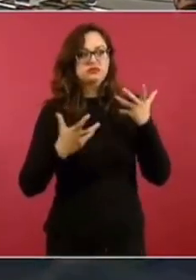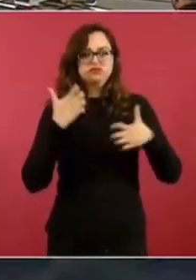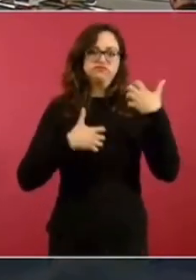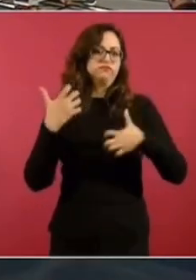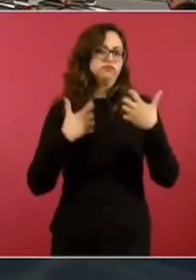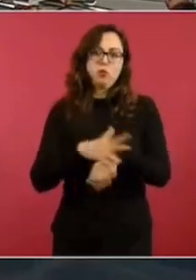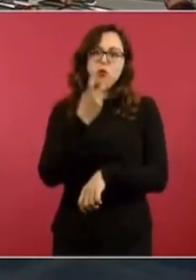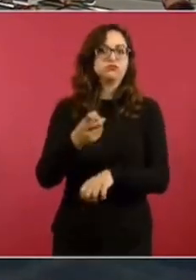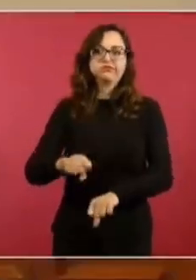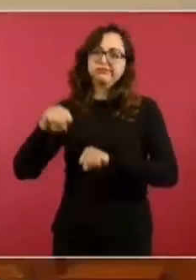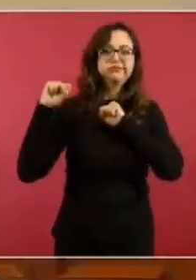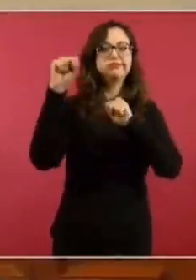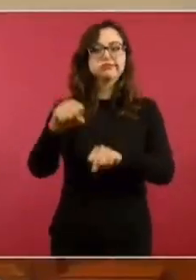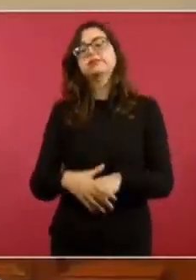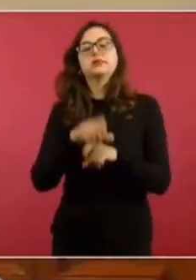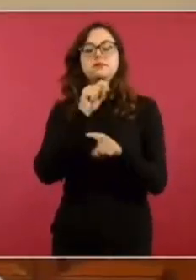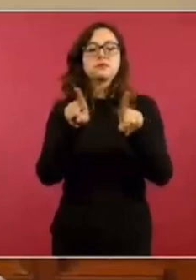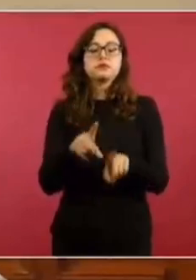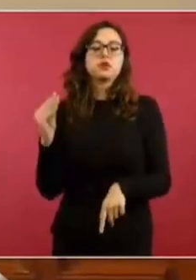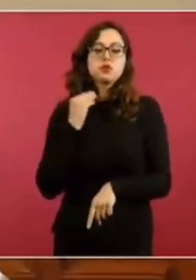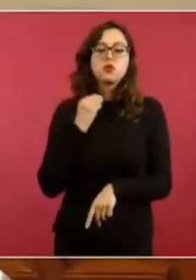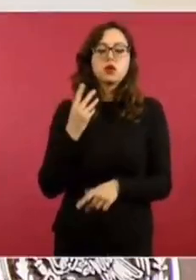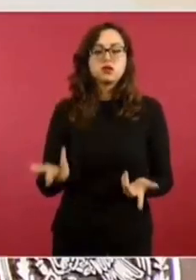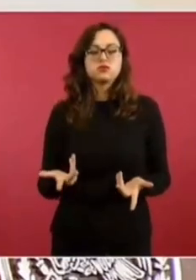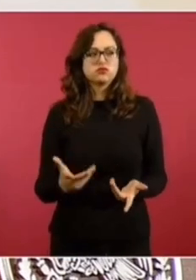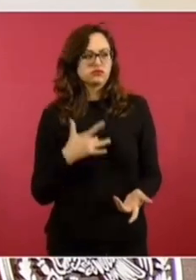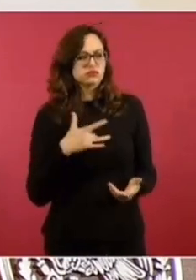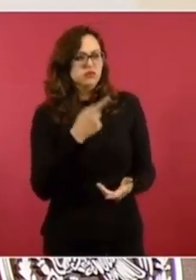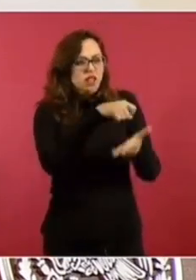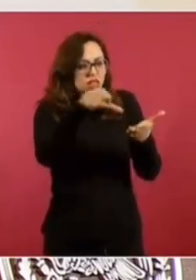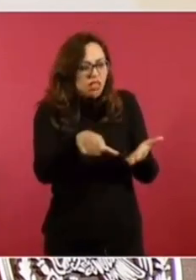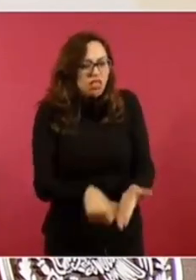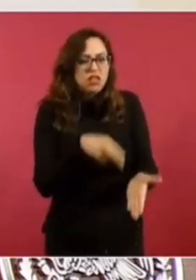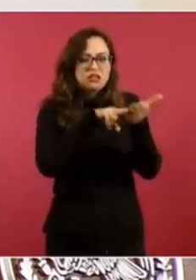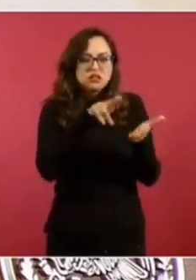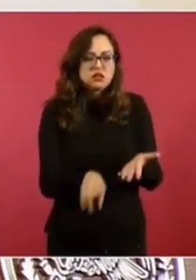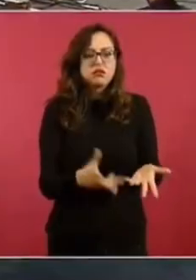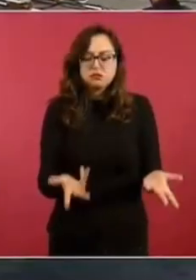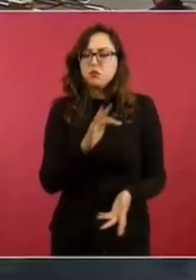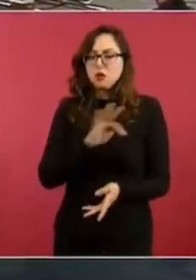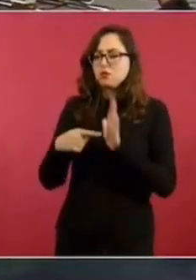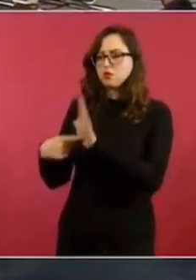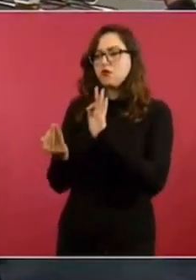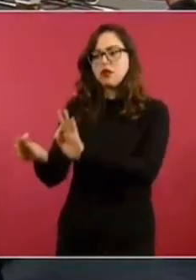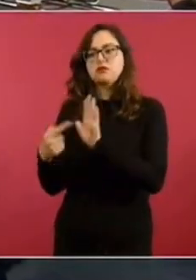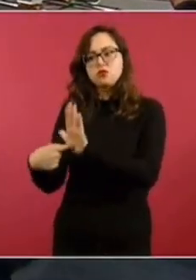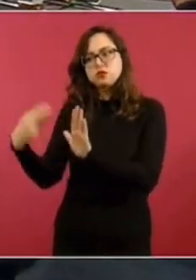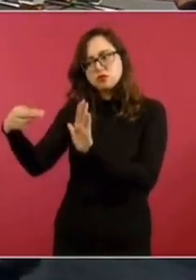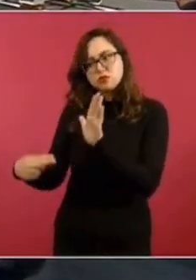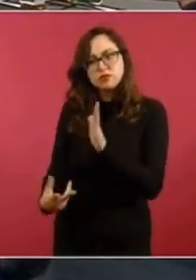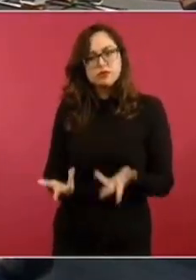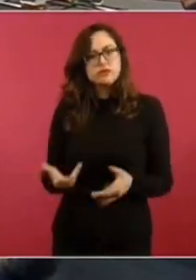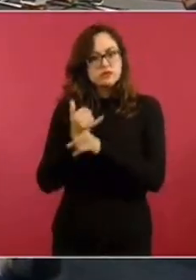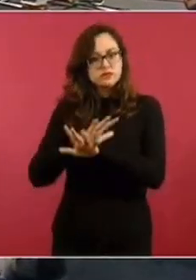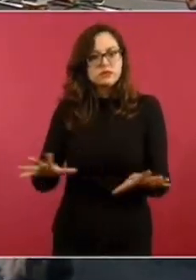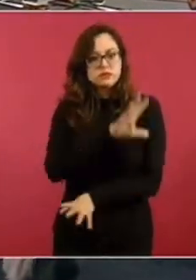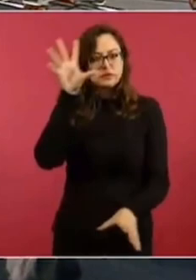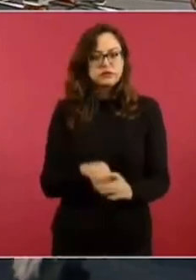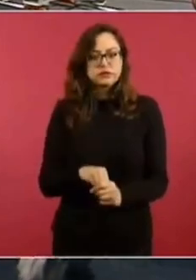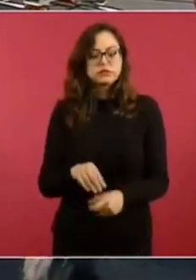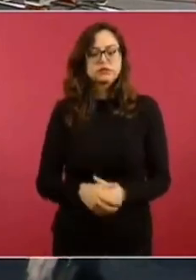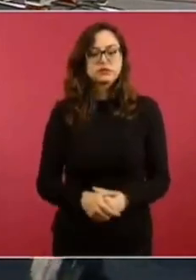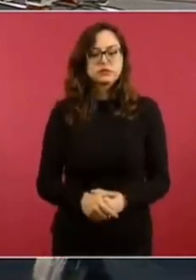abogados, defensores de la causa, pero que los busque. Son estos y que se dé toda la información